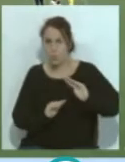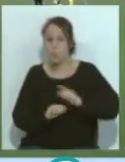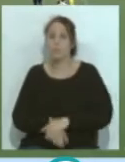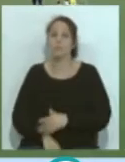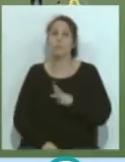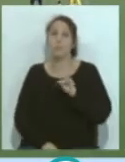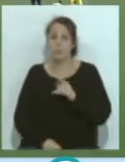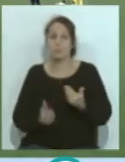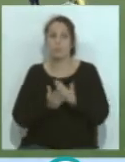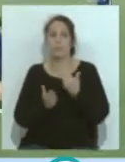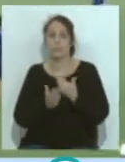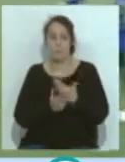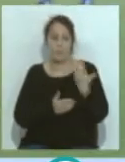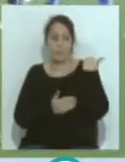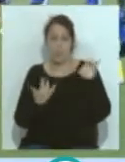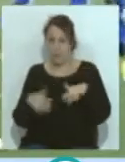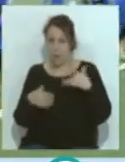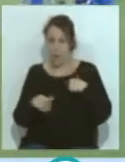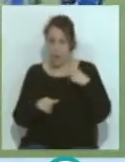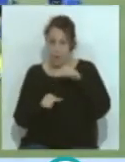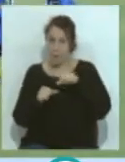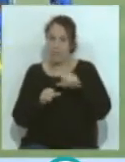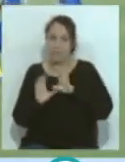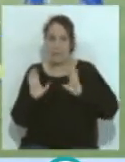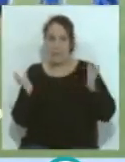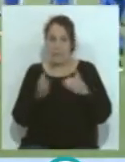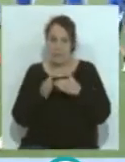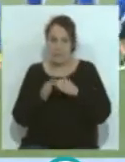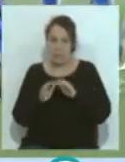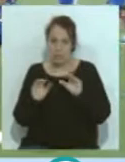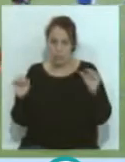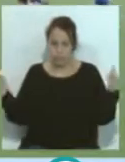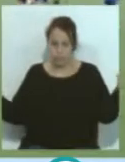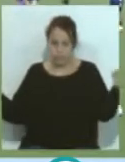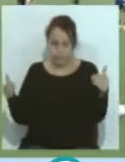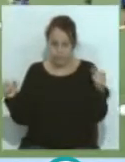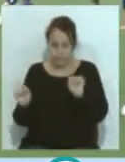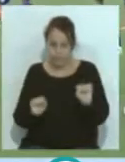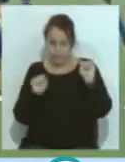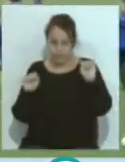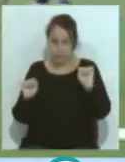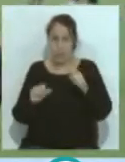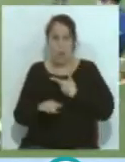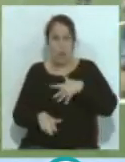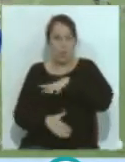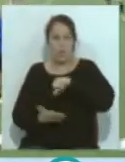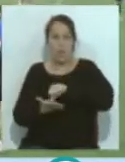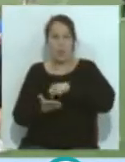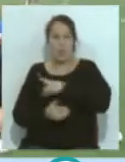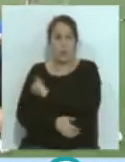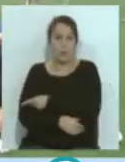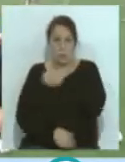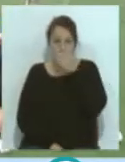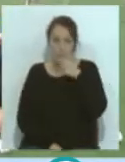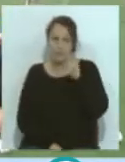jornada de este pasado miércoles el equipo se ha blindado en la ciudad deportiva del Rosal, viendo que también había presencia de